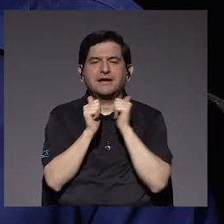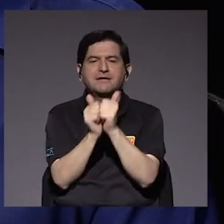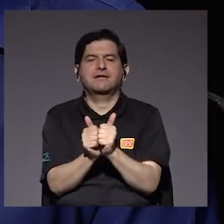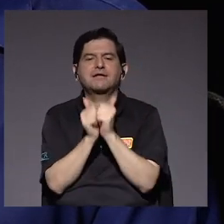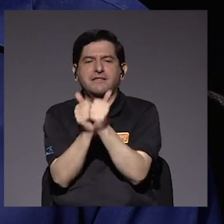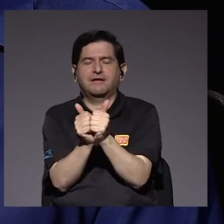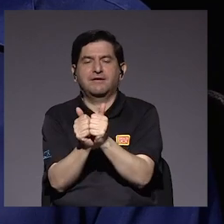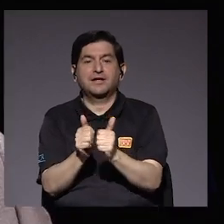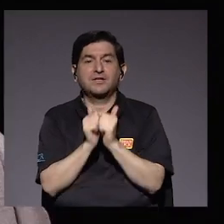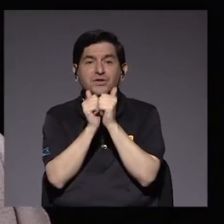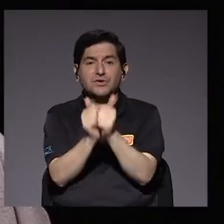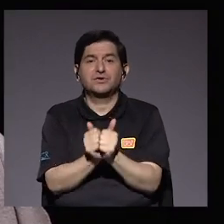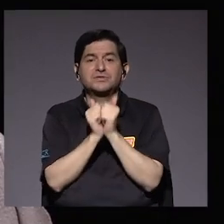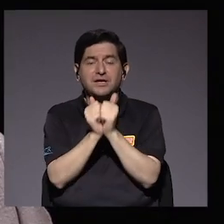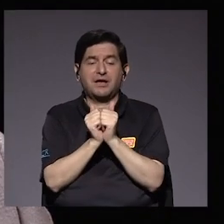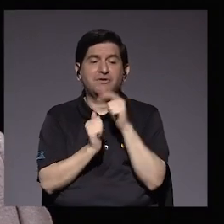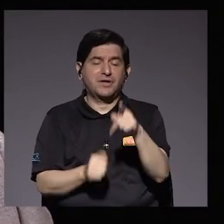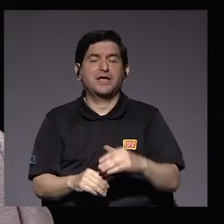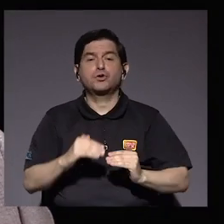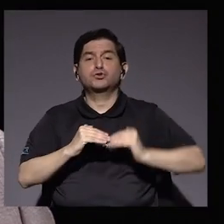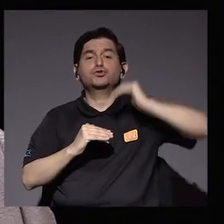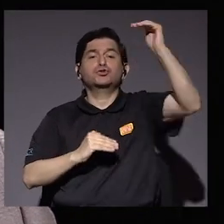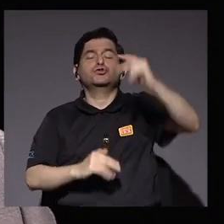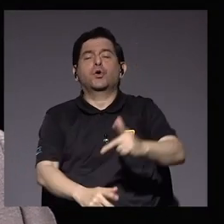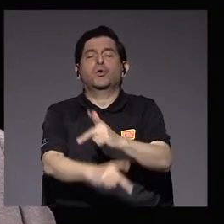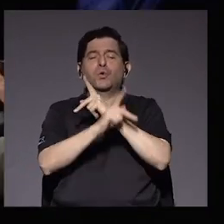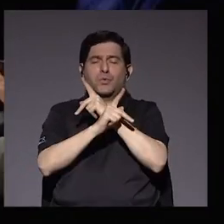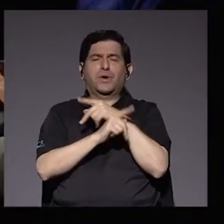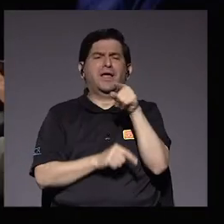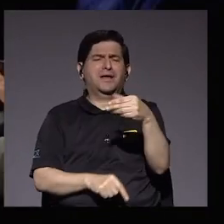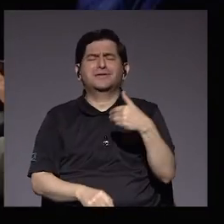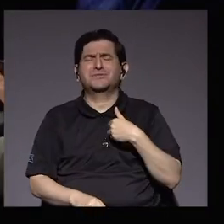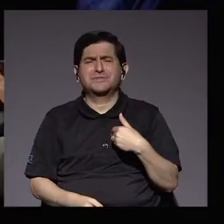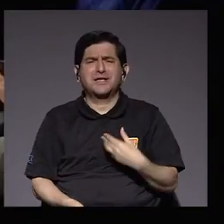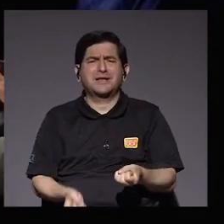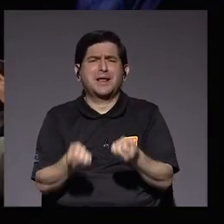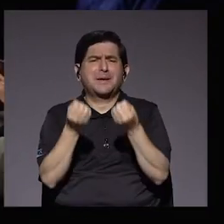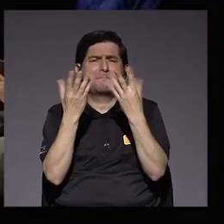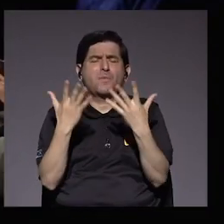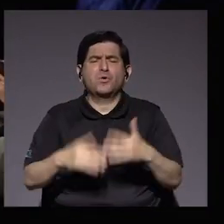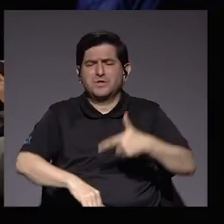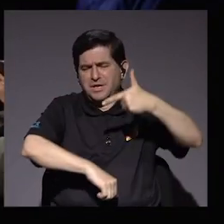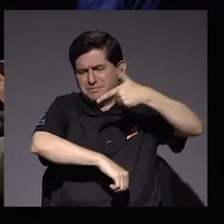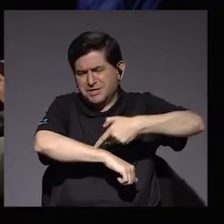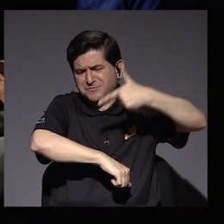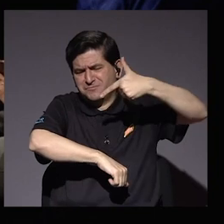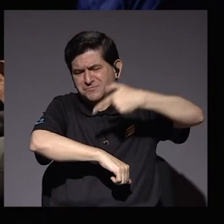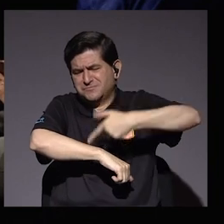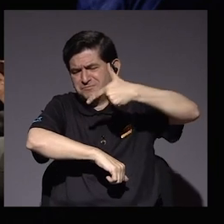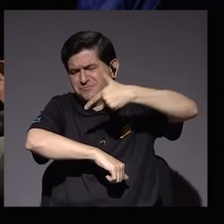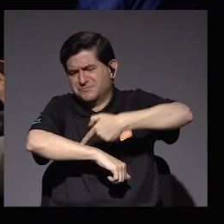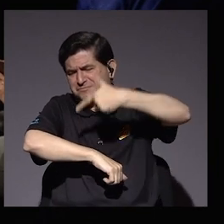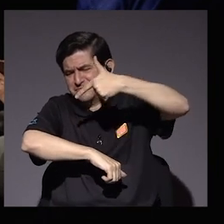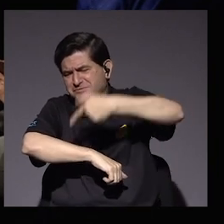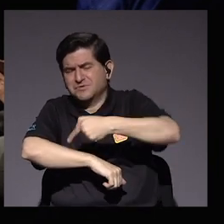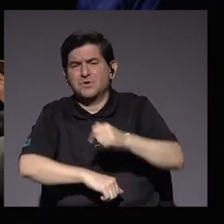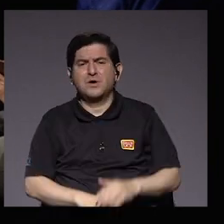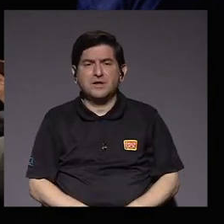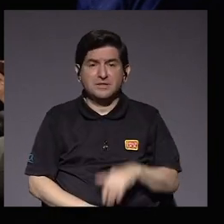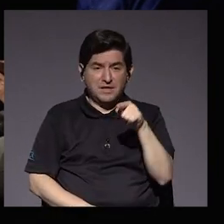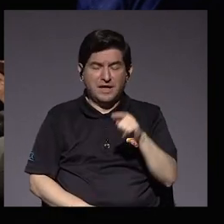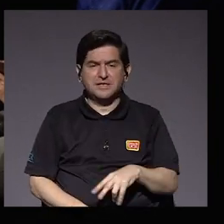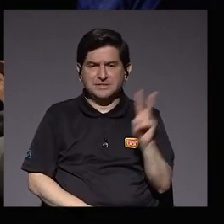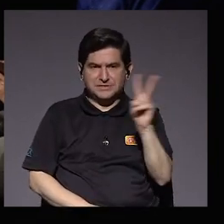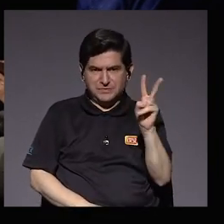la sangre de los caballos, porque los caballos están hiperinmunizados. Los caballos han recibido varias inyecciones, varias dosis de